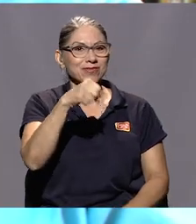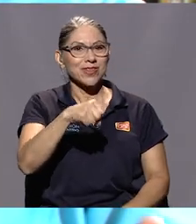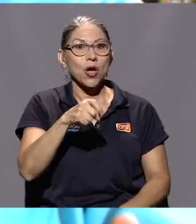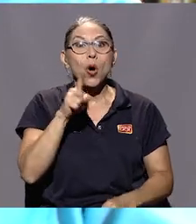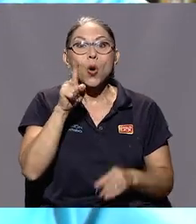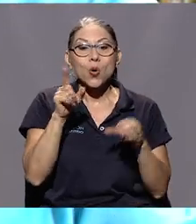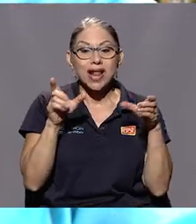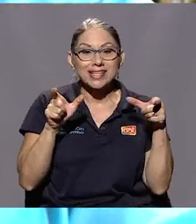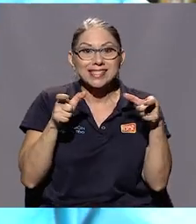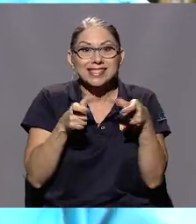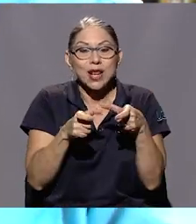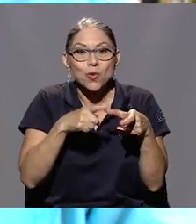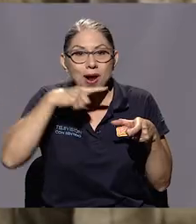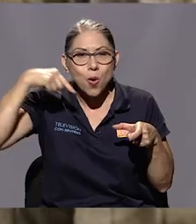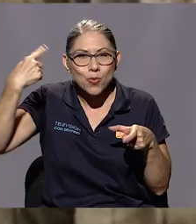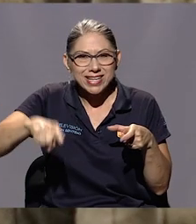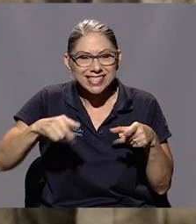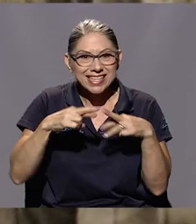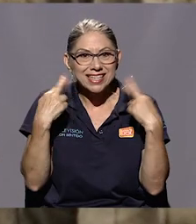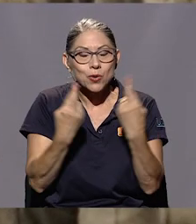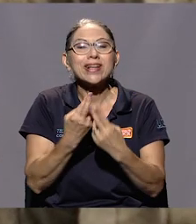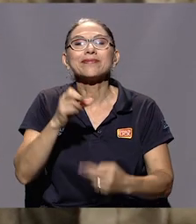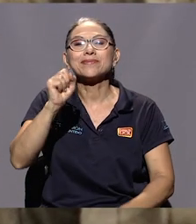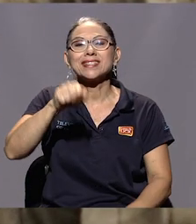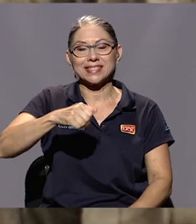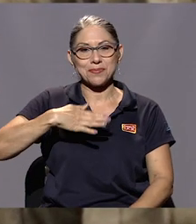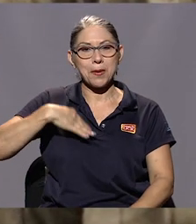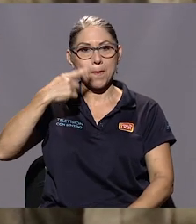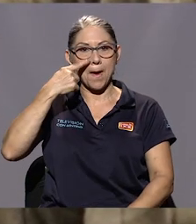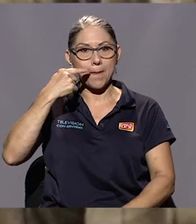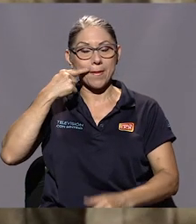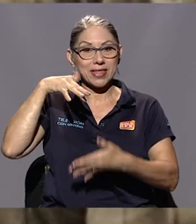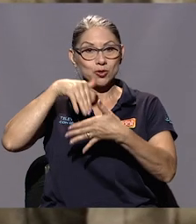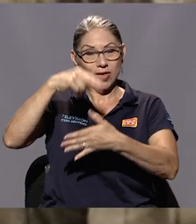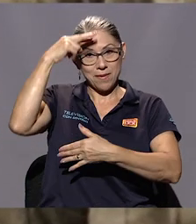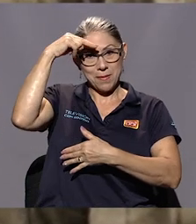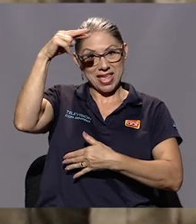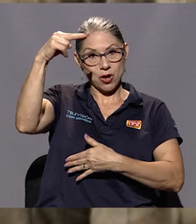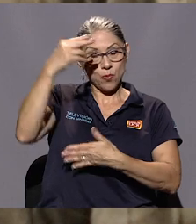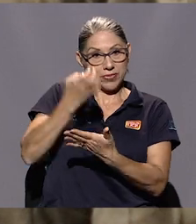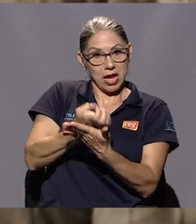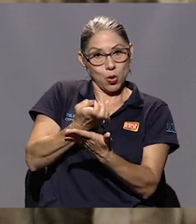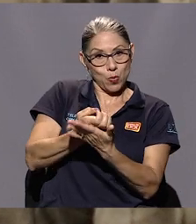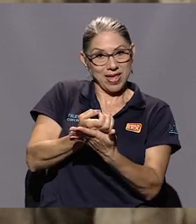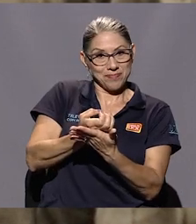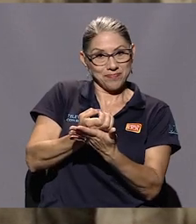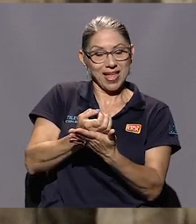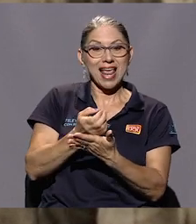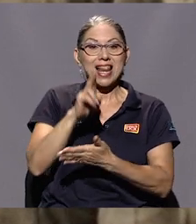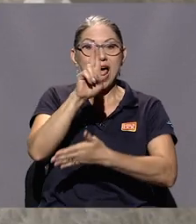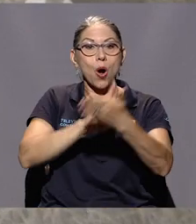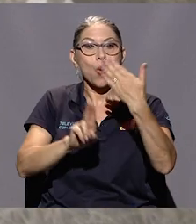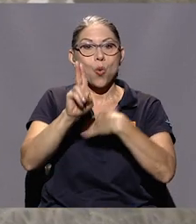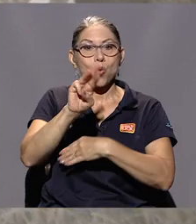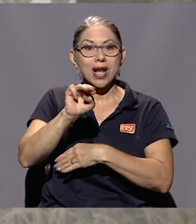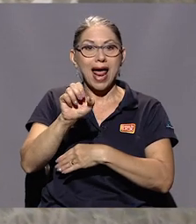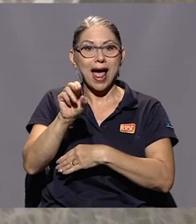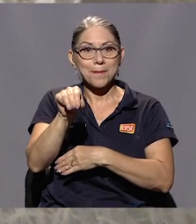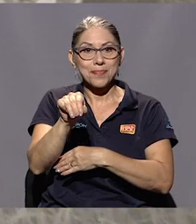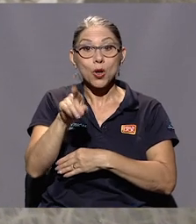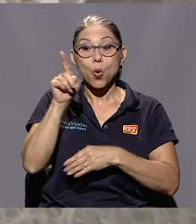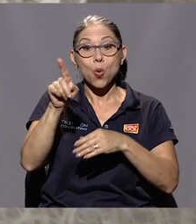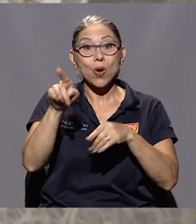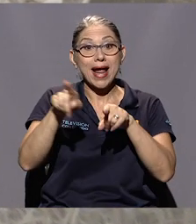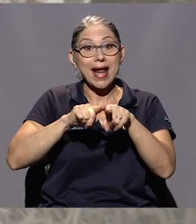Una célula comunista se reúne. Sí, papá estudiaba en México Economía en la UNAM y un hermano